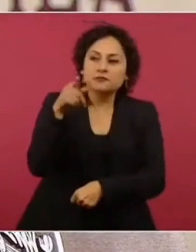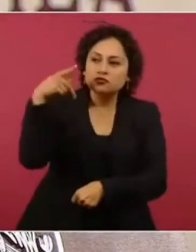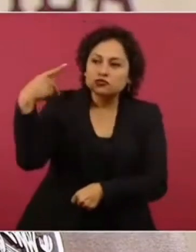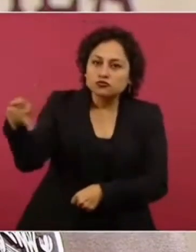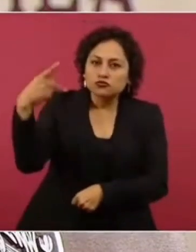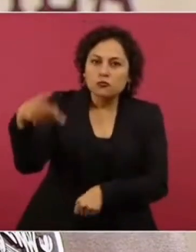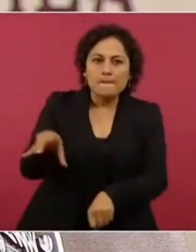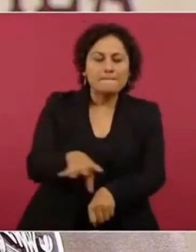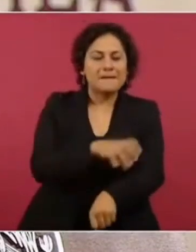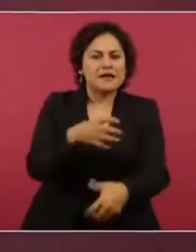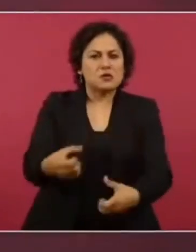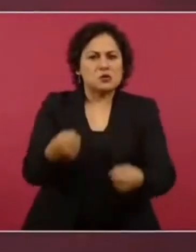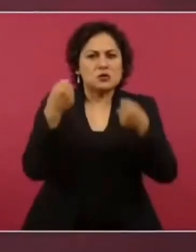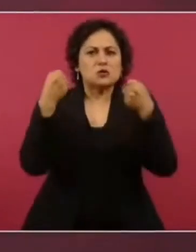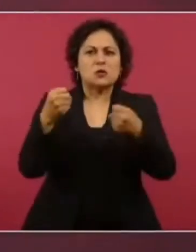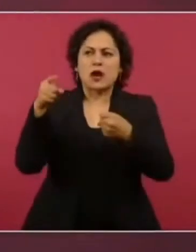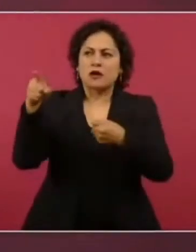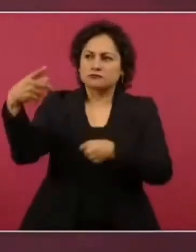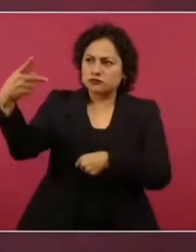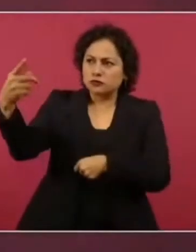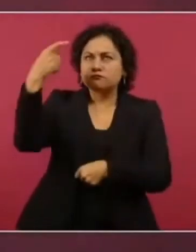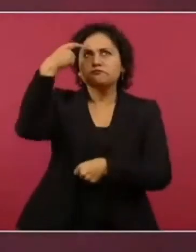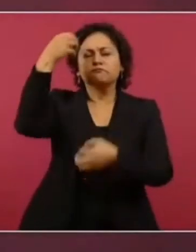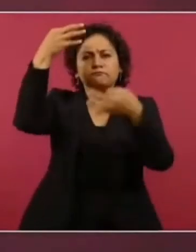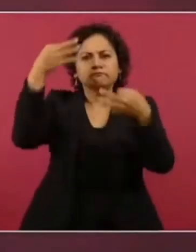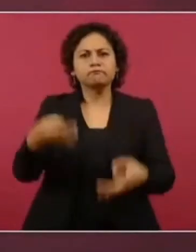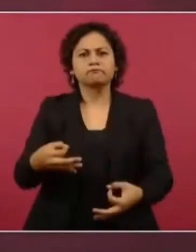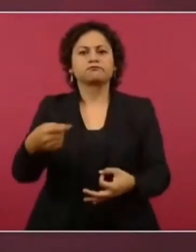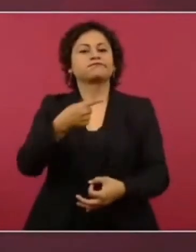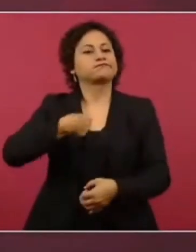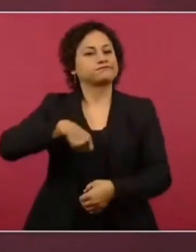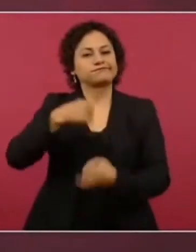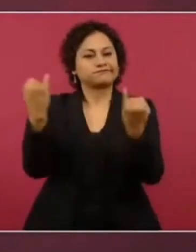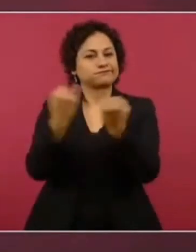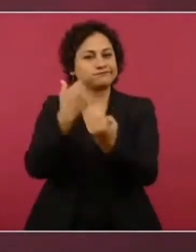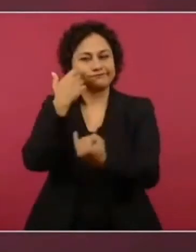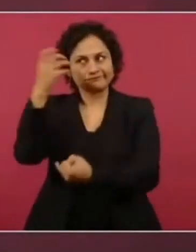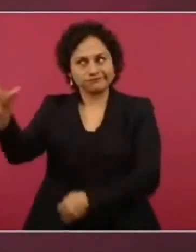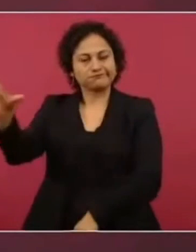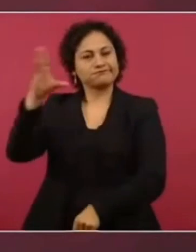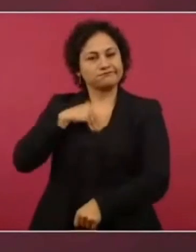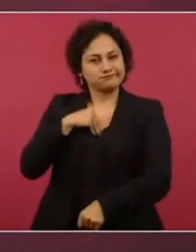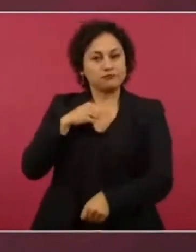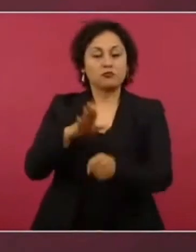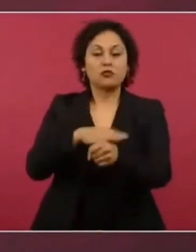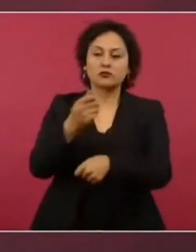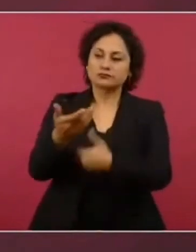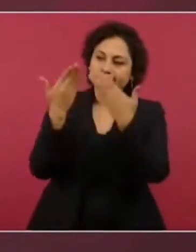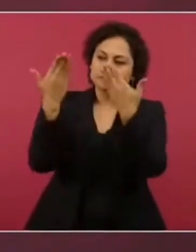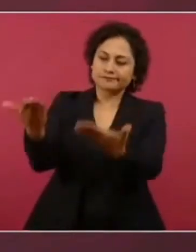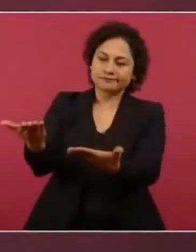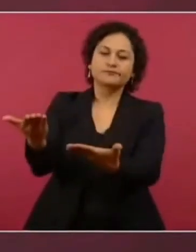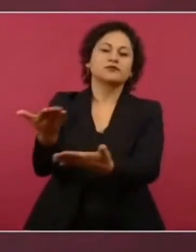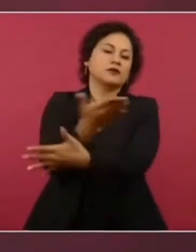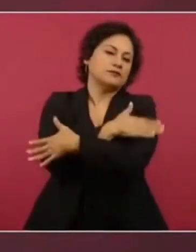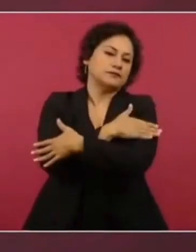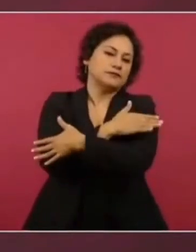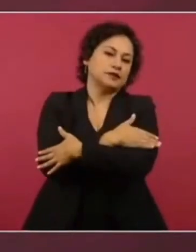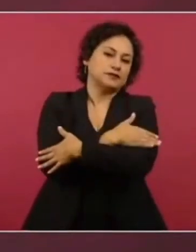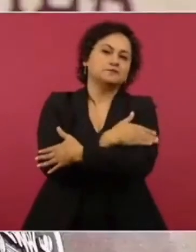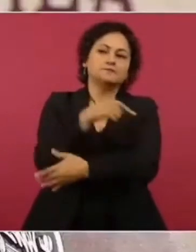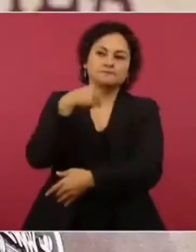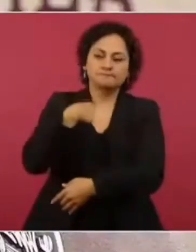convicción y congruencia. Este es un gran ejemplo, señor presidente, y desde aquí le deseamos mucha salud. Y bueno,